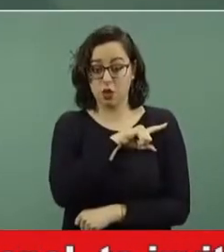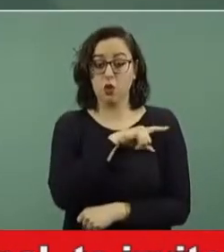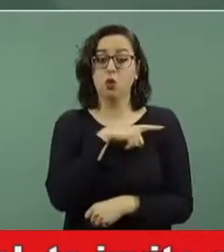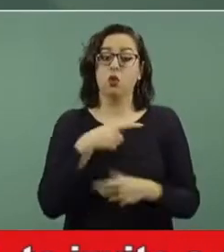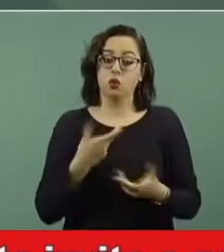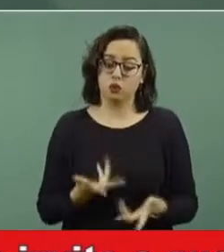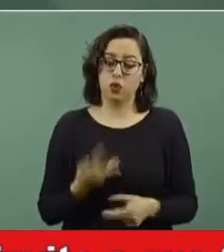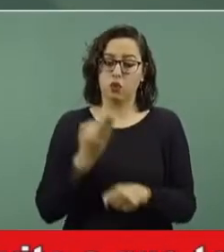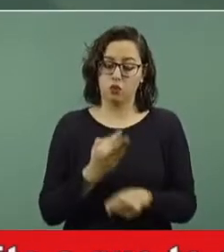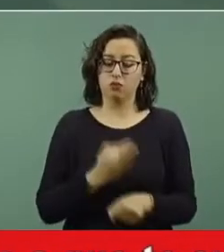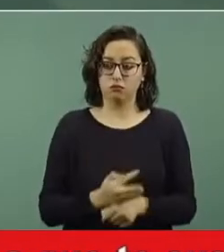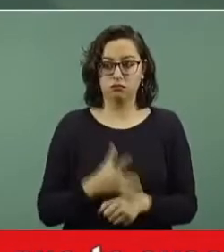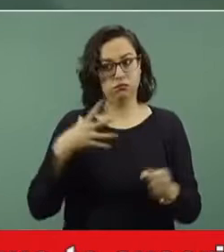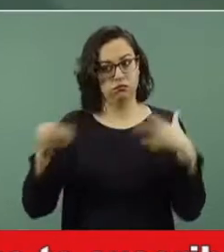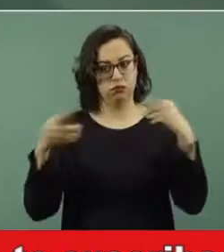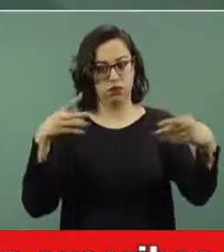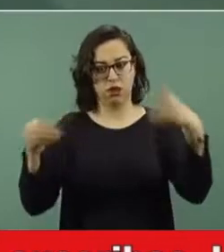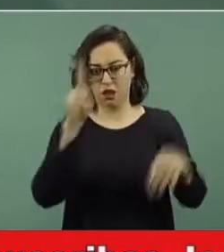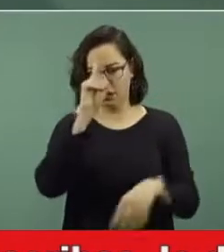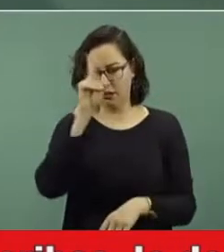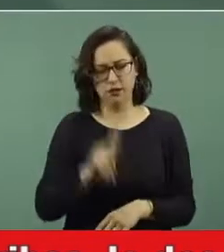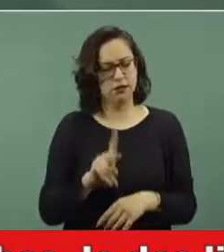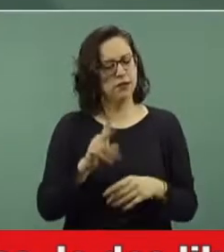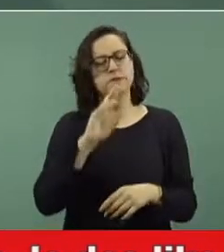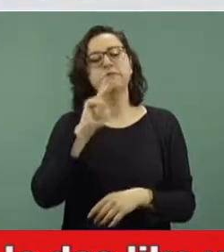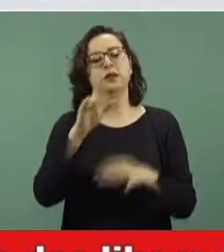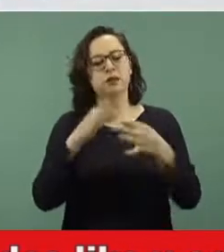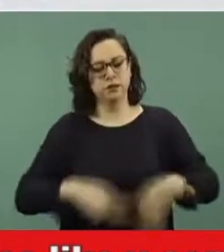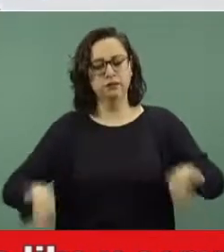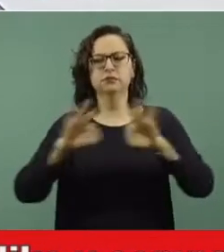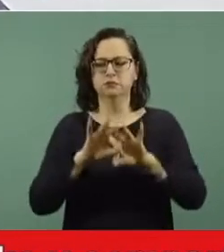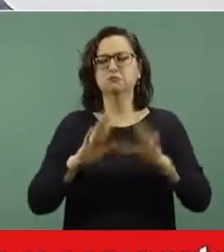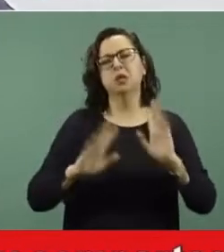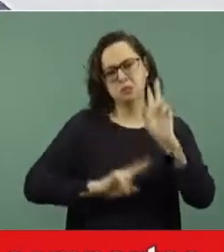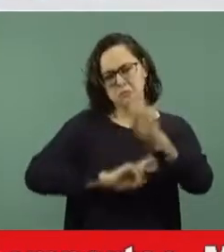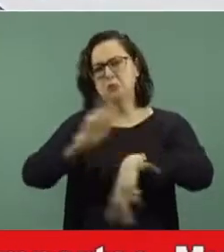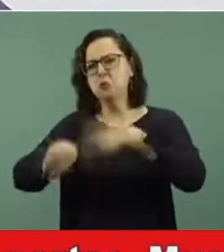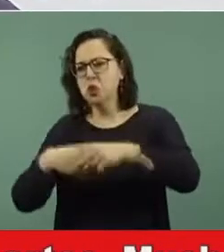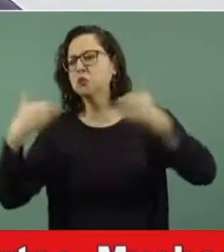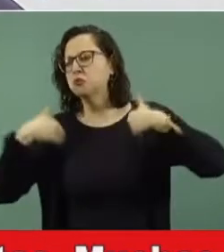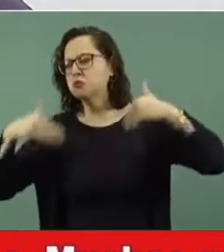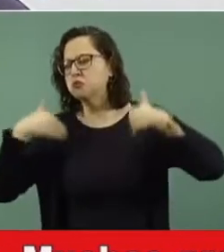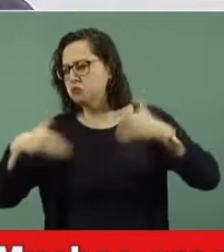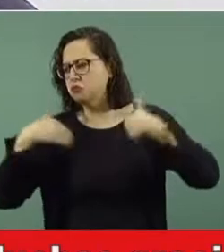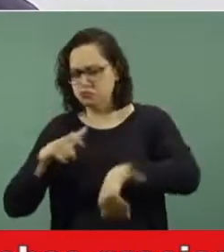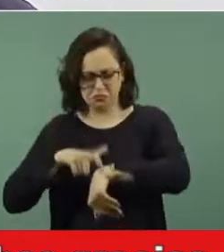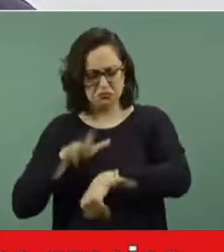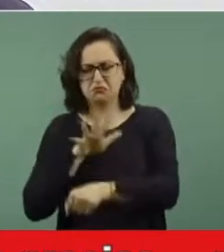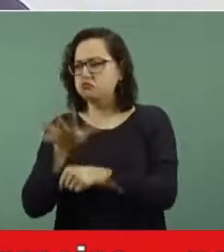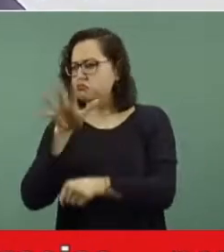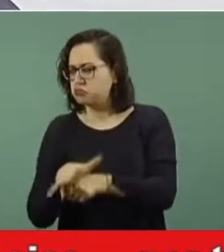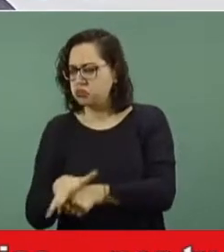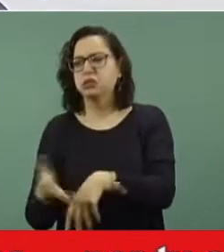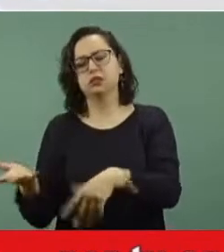particular riesgo de contagio COVID. Entonces, es preferente asistir durante el día, pero regresar a casa, no quedarse